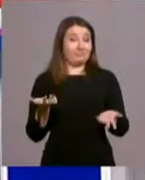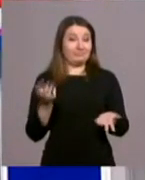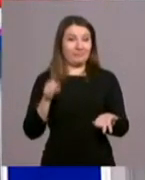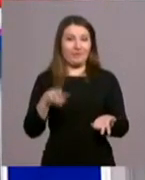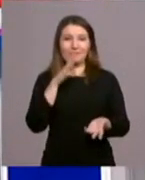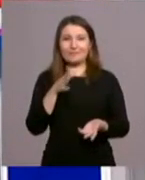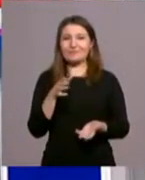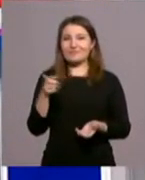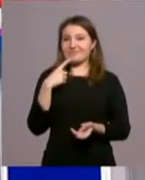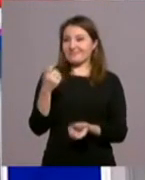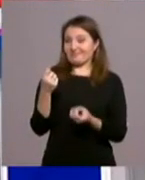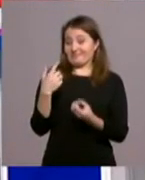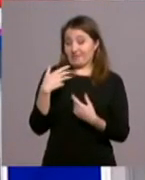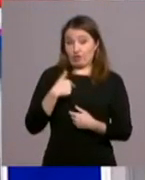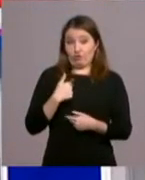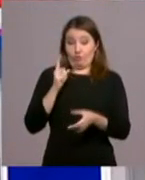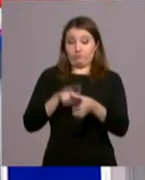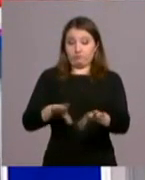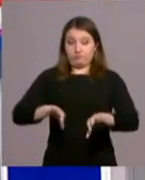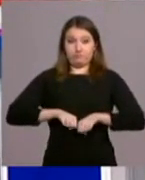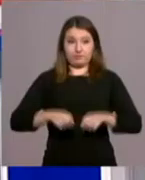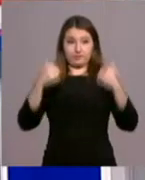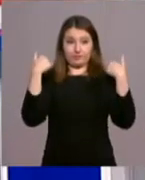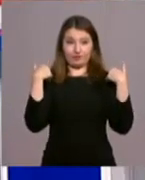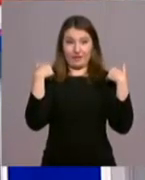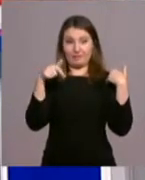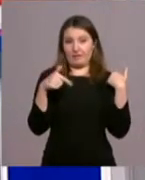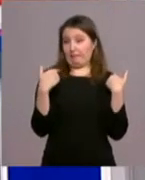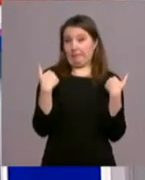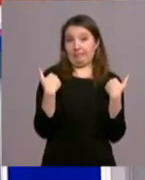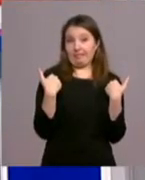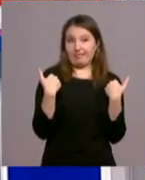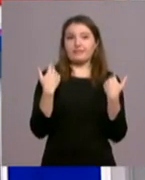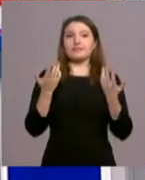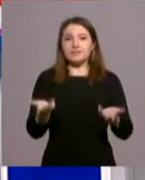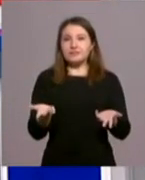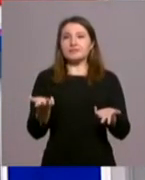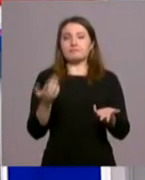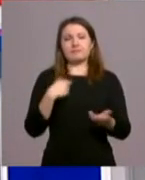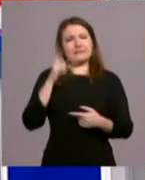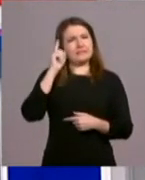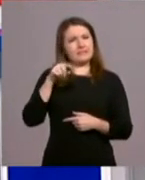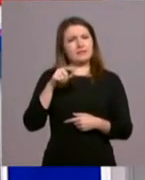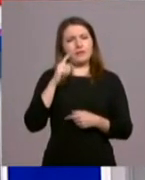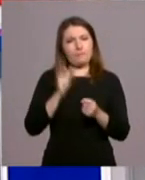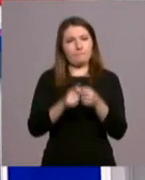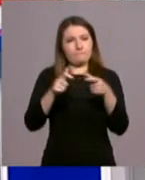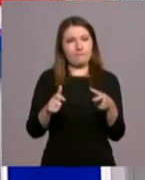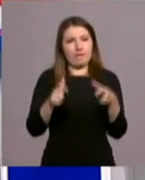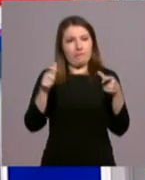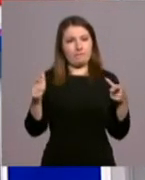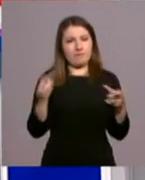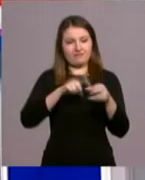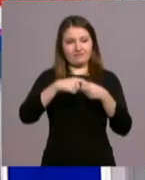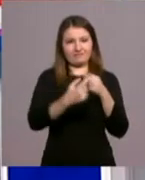Yo, como has dicho, llevo muy poco tiempo en este cargo, en este encargo del arzobispo y me consta que están creciendo el número